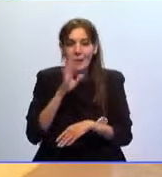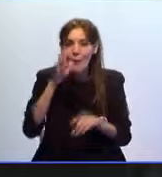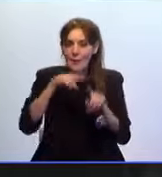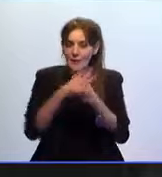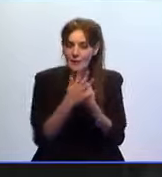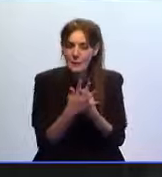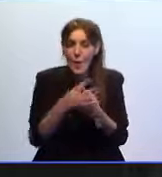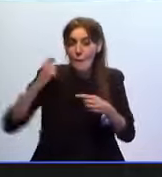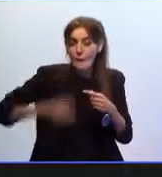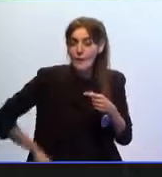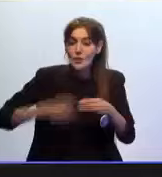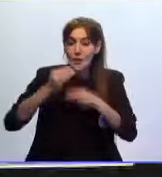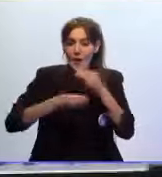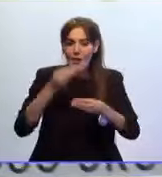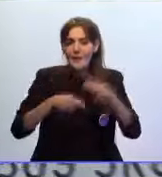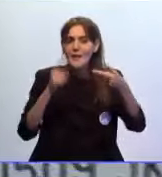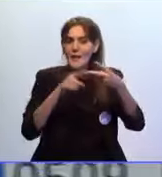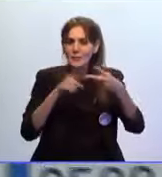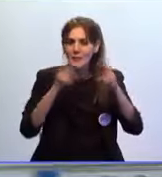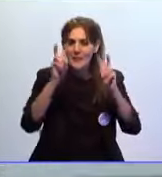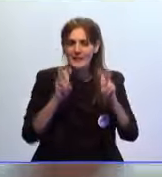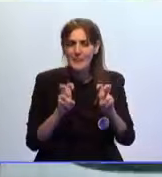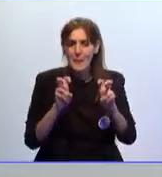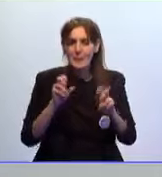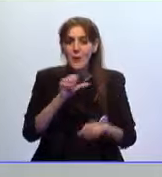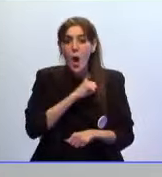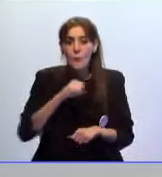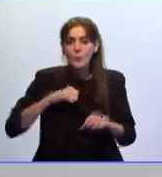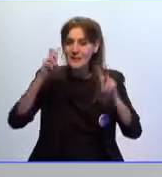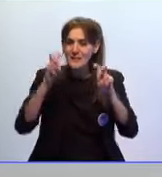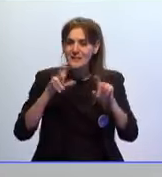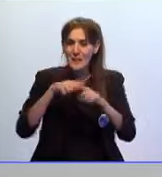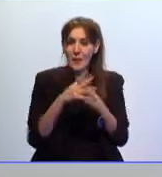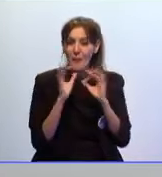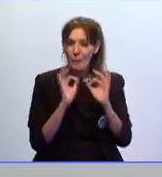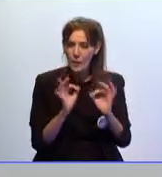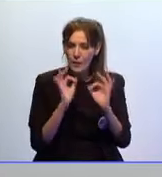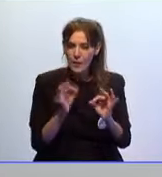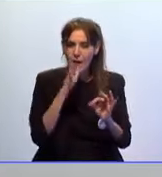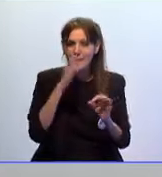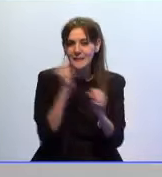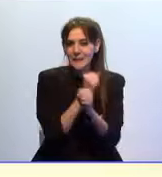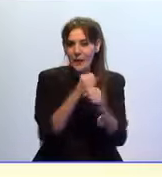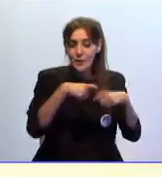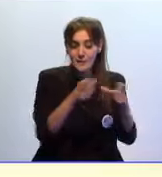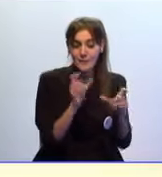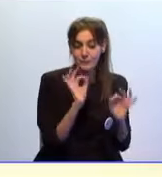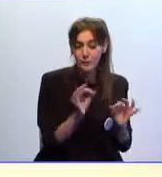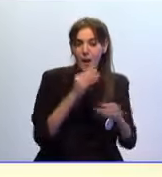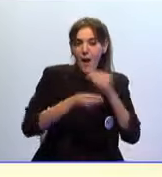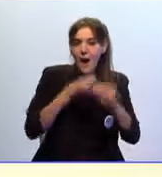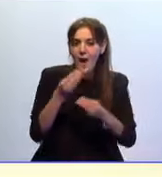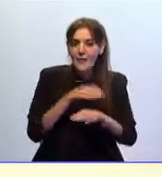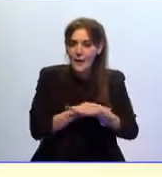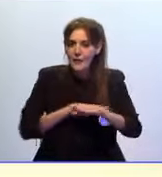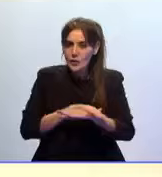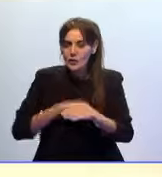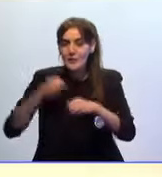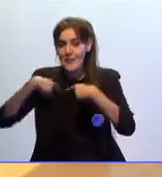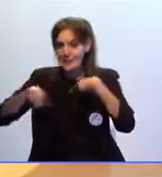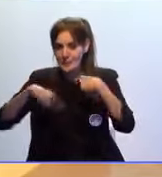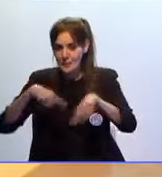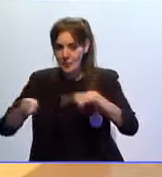esta profesión. Y por otro lado, la exclusividad para los empresarios del sector, una cuestión que el Ejecutivo local está tratando con el Ministerio de